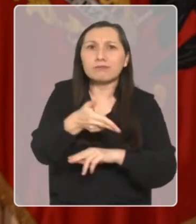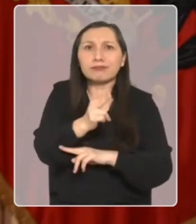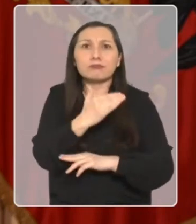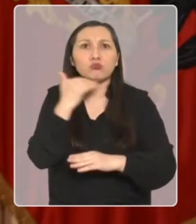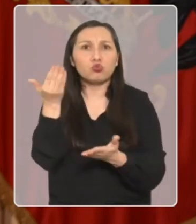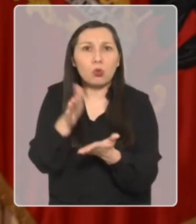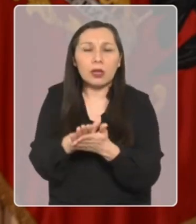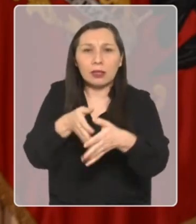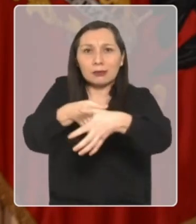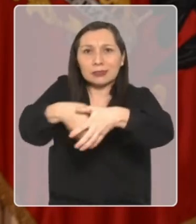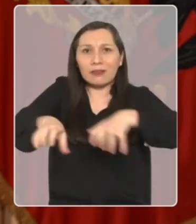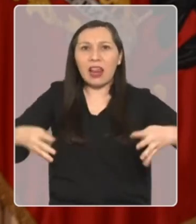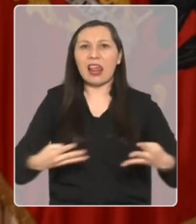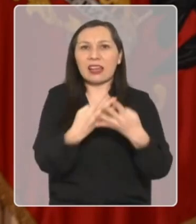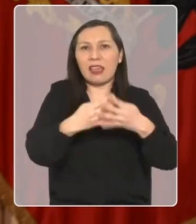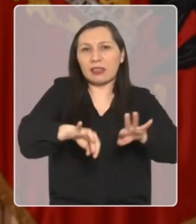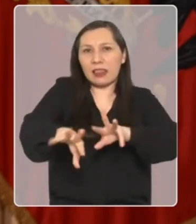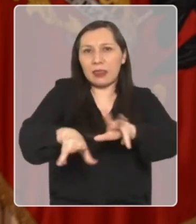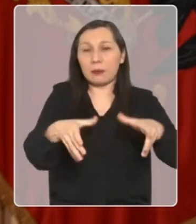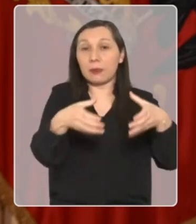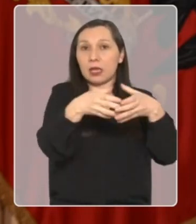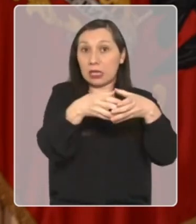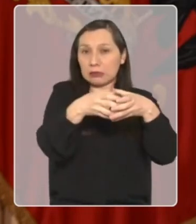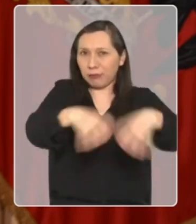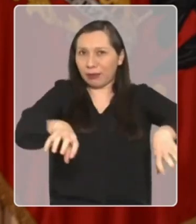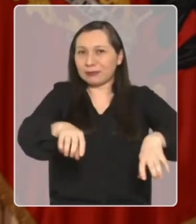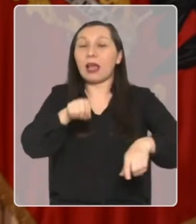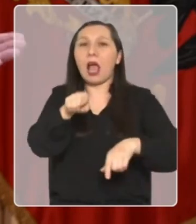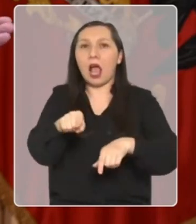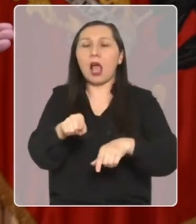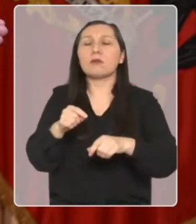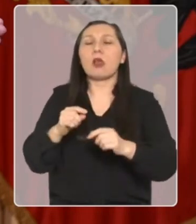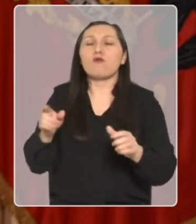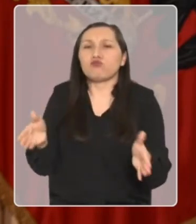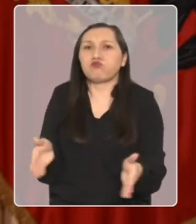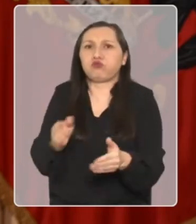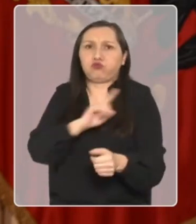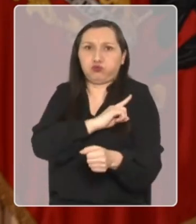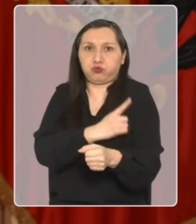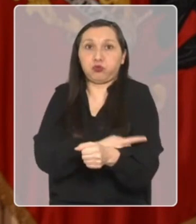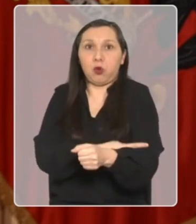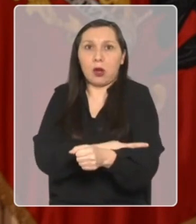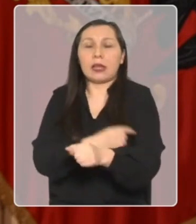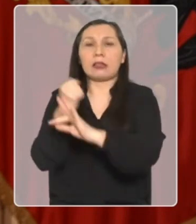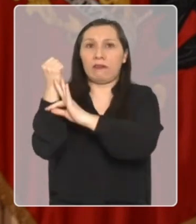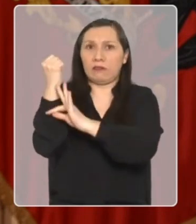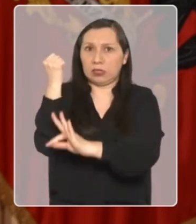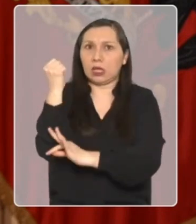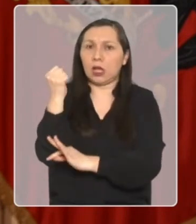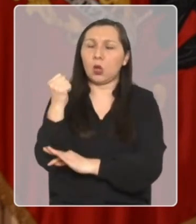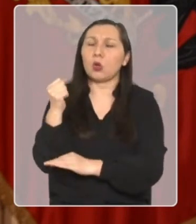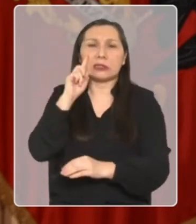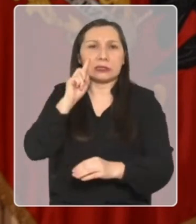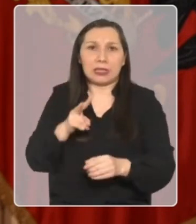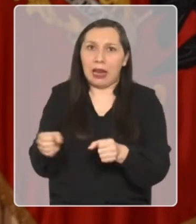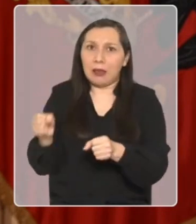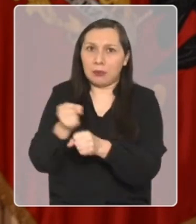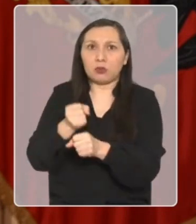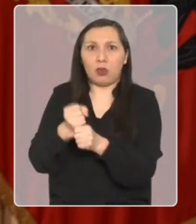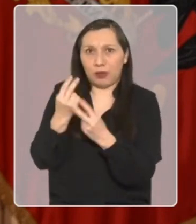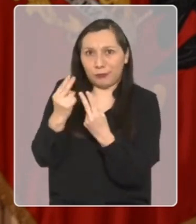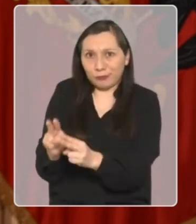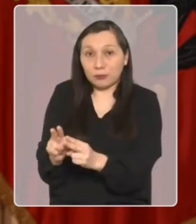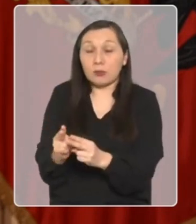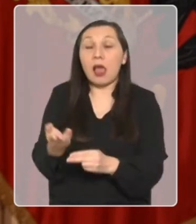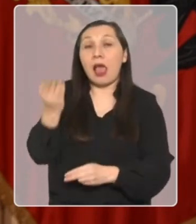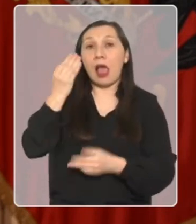desarticular las redes criminales, fortaleciendo de paso a la Fiscalía, que cumple en esto una insustituible labor. Y